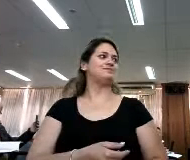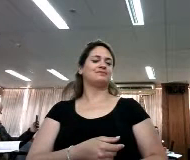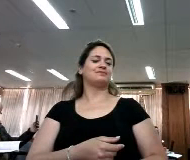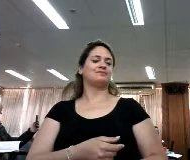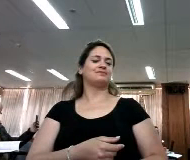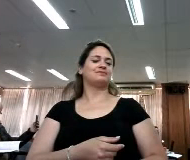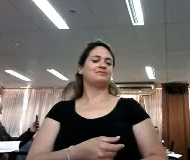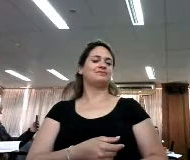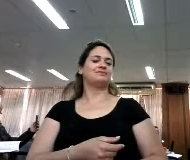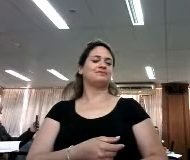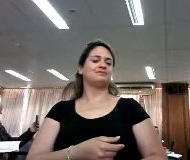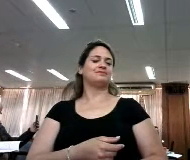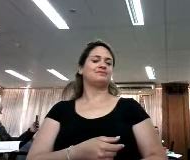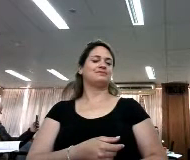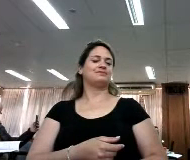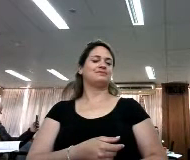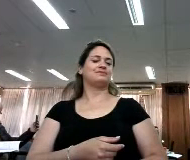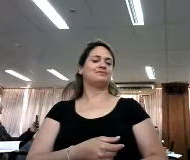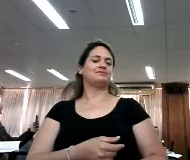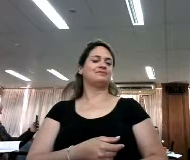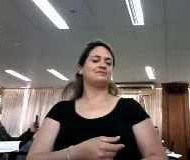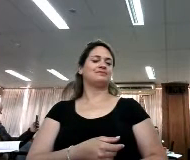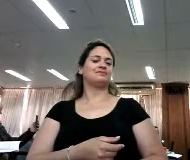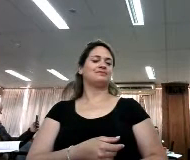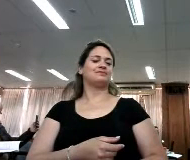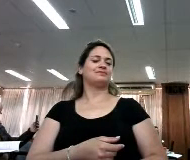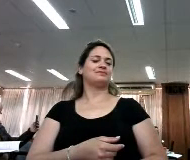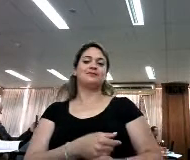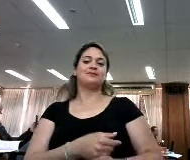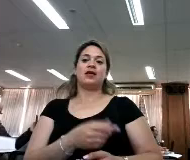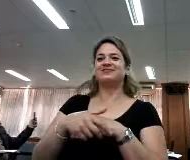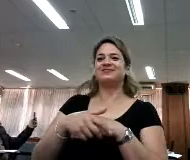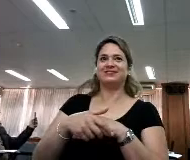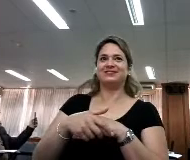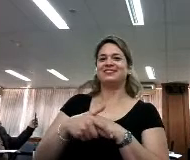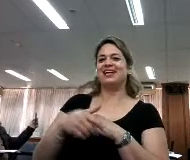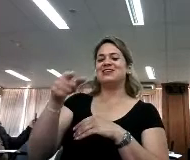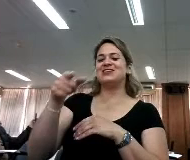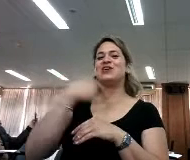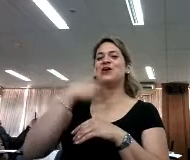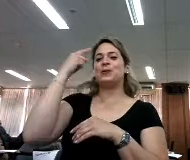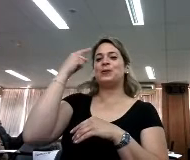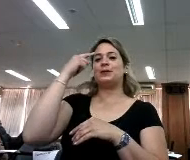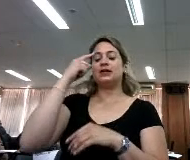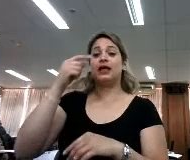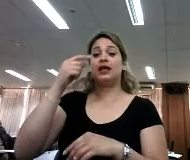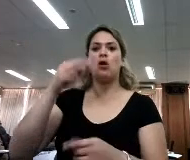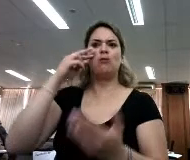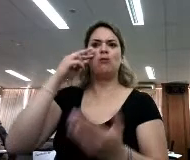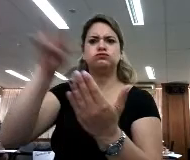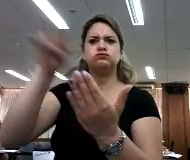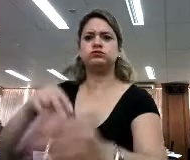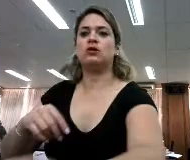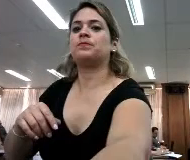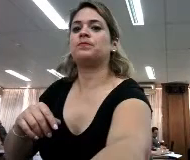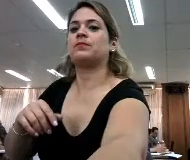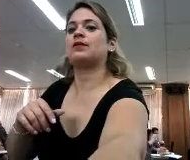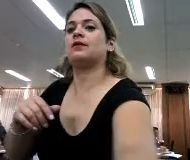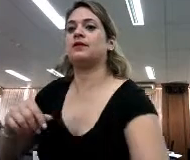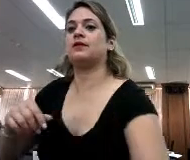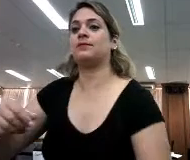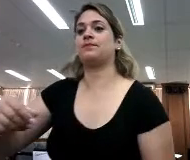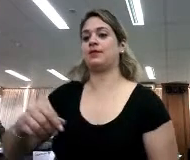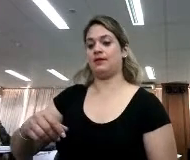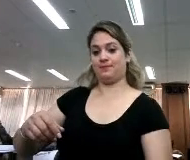maestro, que me mandó a escuchar tu charla y me di cuenta que realmente yo he estado leyendo y he leído muchísimo en todo este tiempo, pero